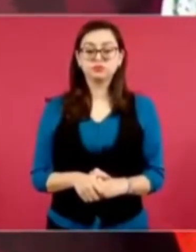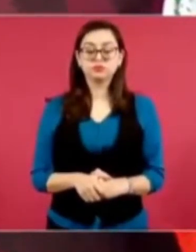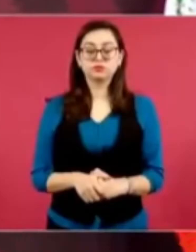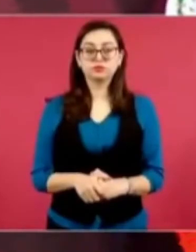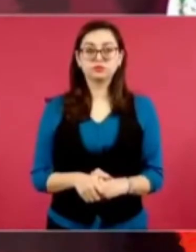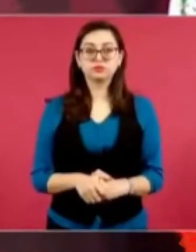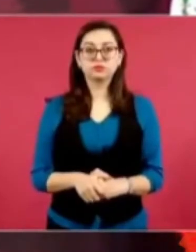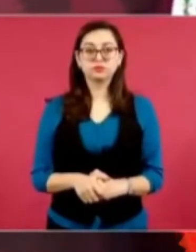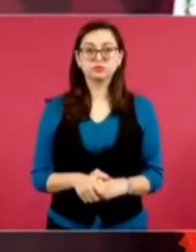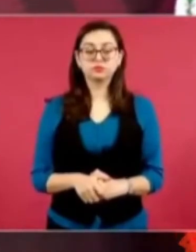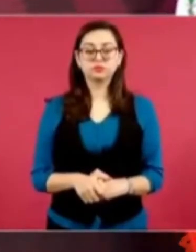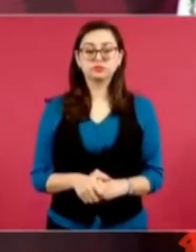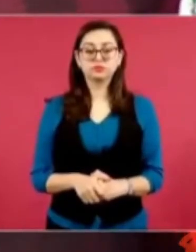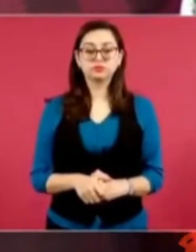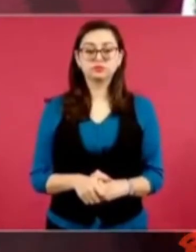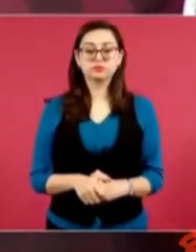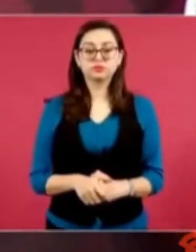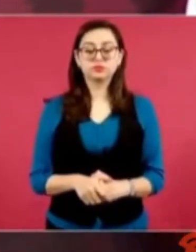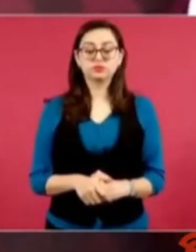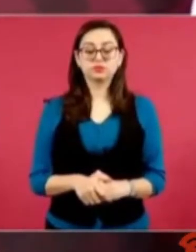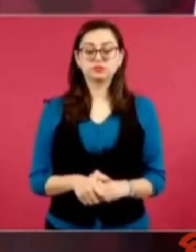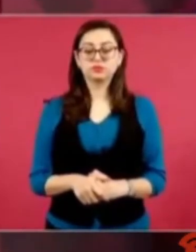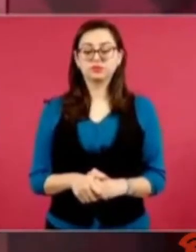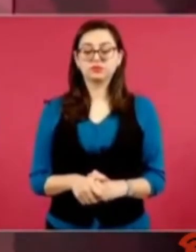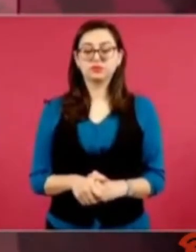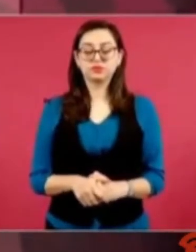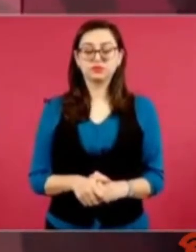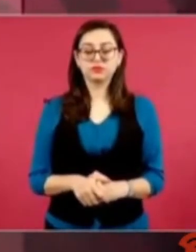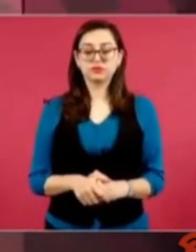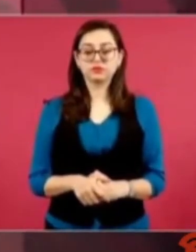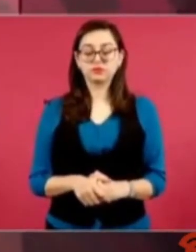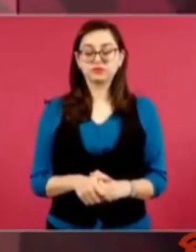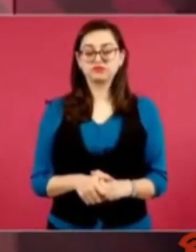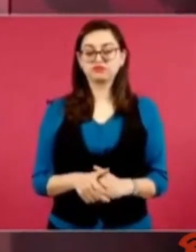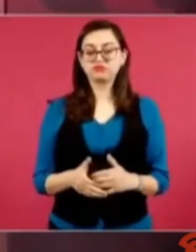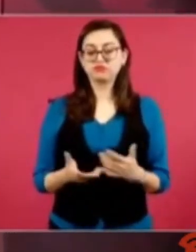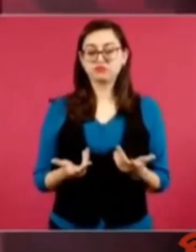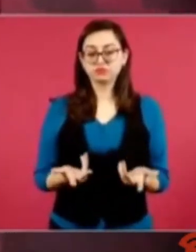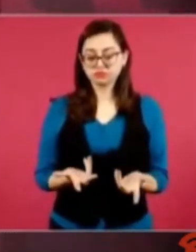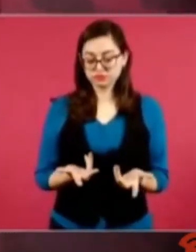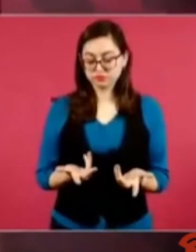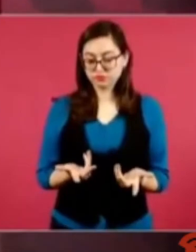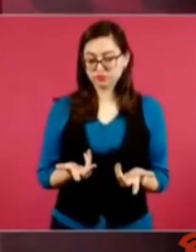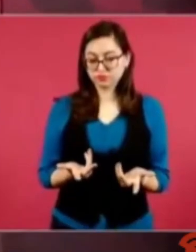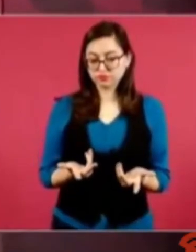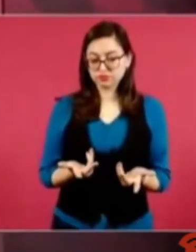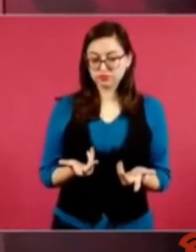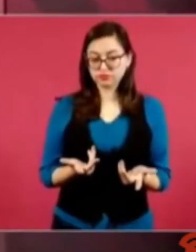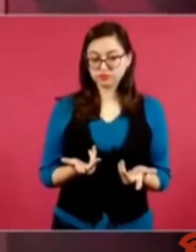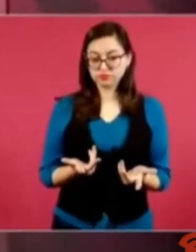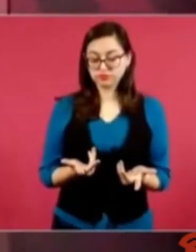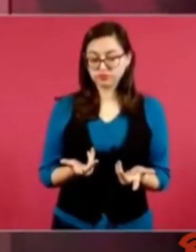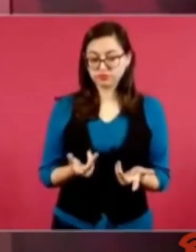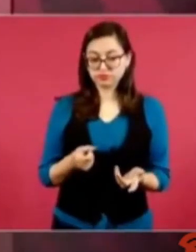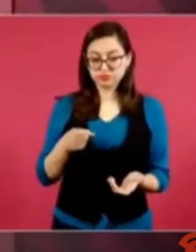callados ante la injusticia que se cometió al destituir al presidente